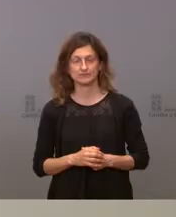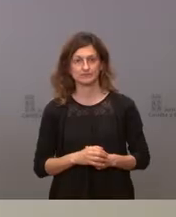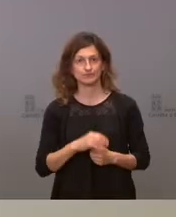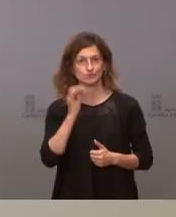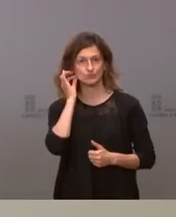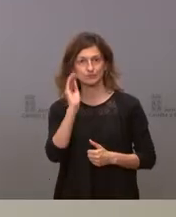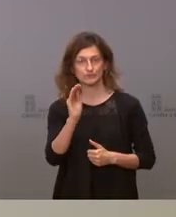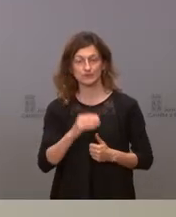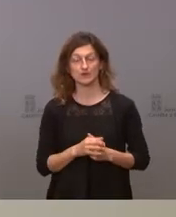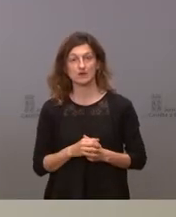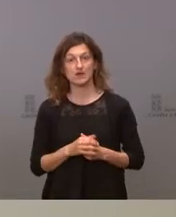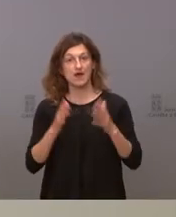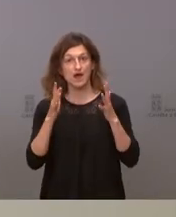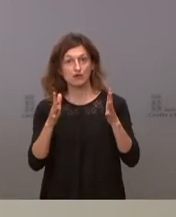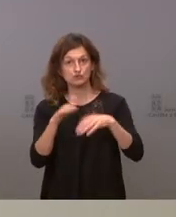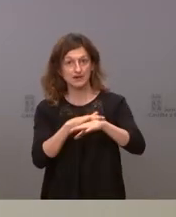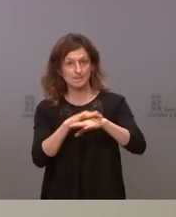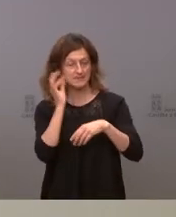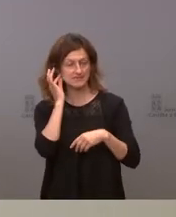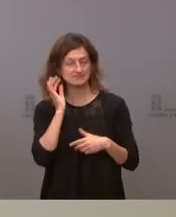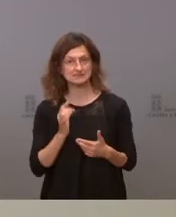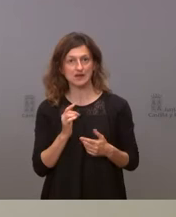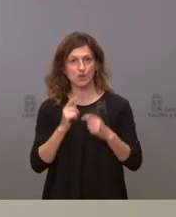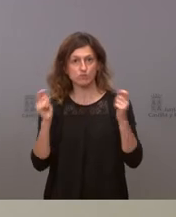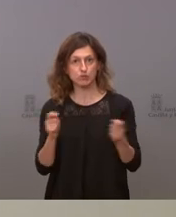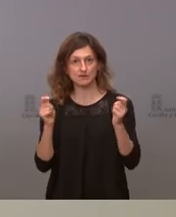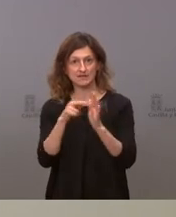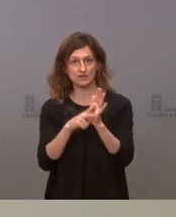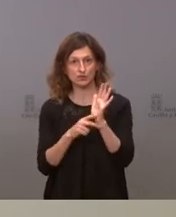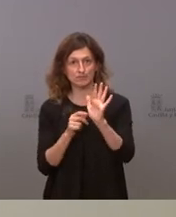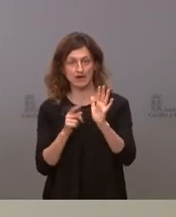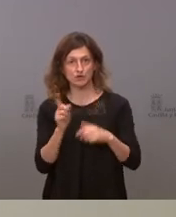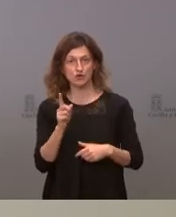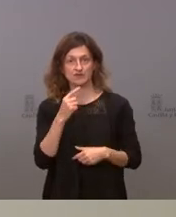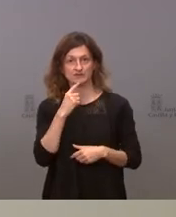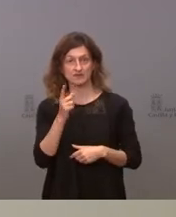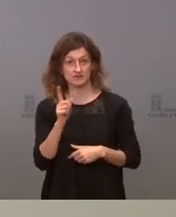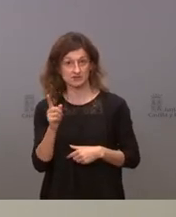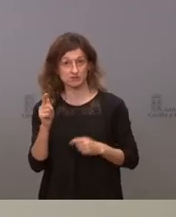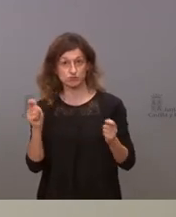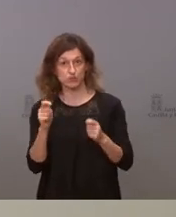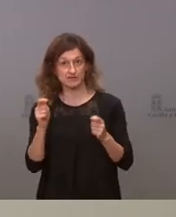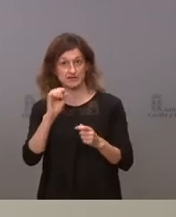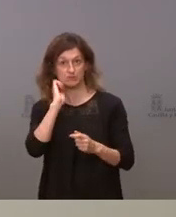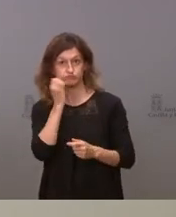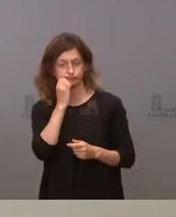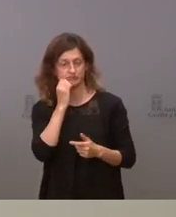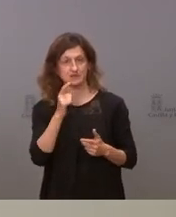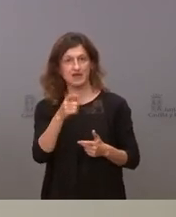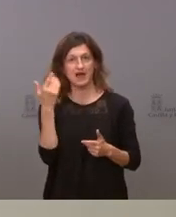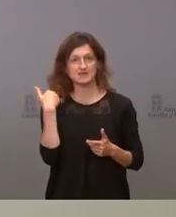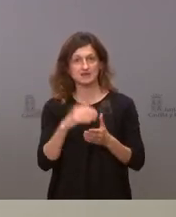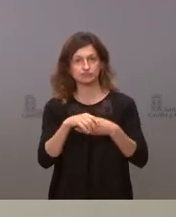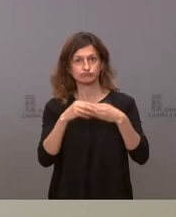si recomiendan a la ministra que no publique esta norma porque si no dicen que la van a recurrir porque se abstuvieron